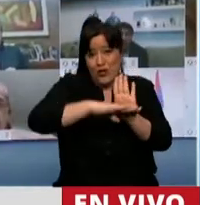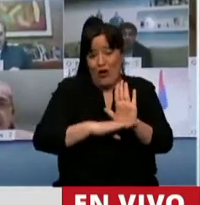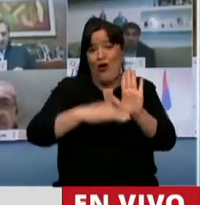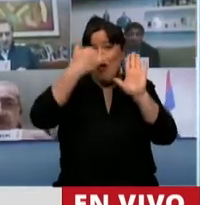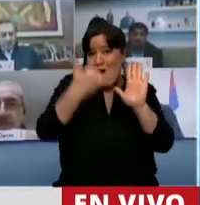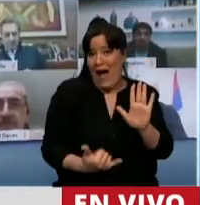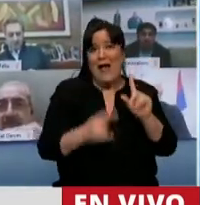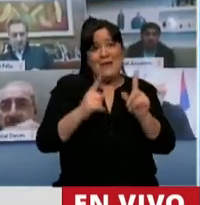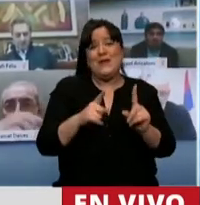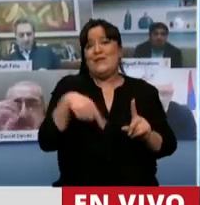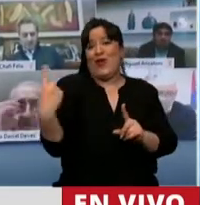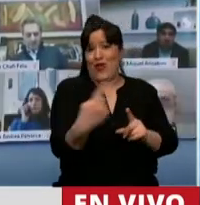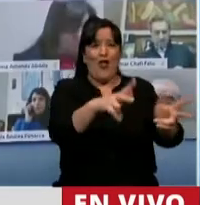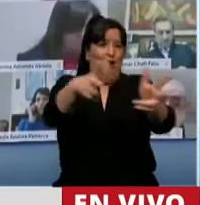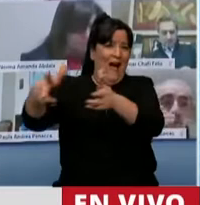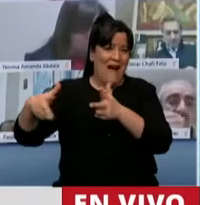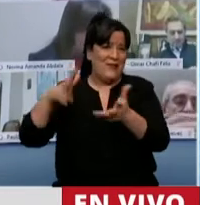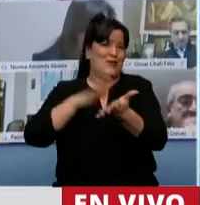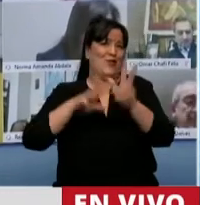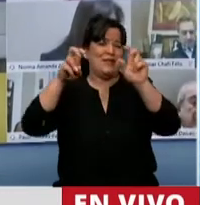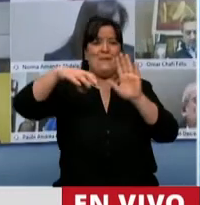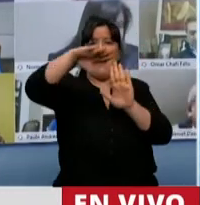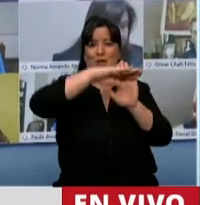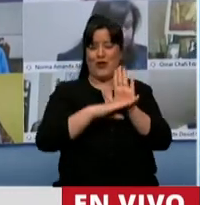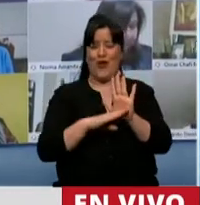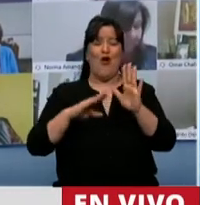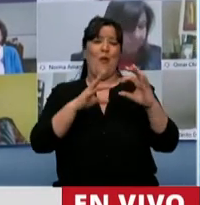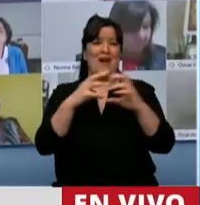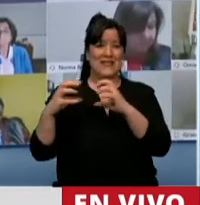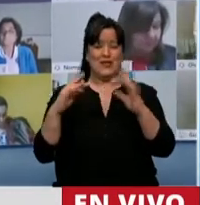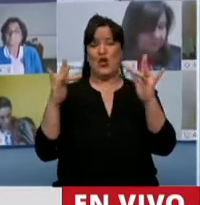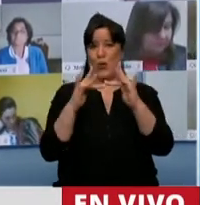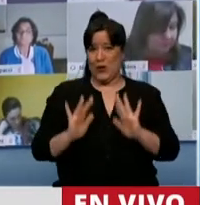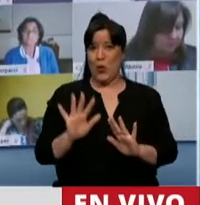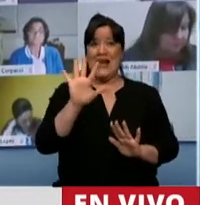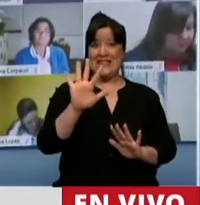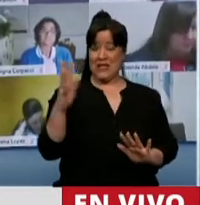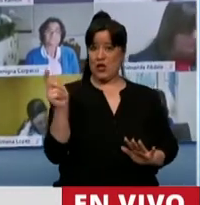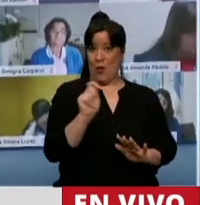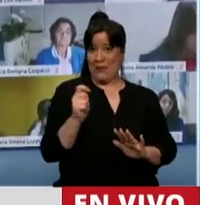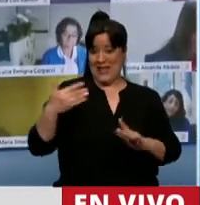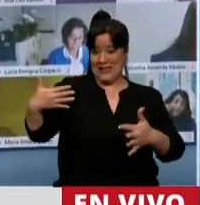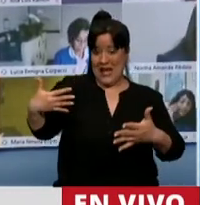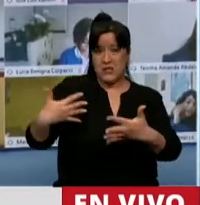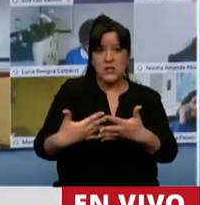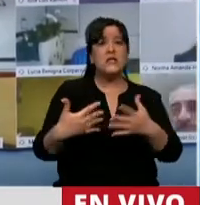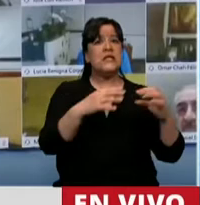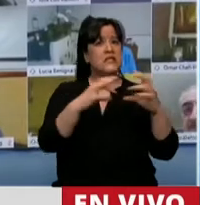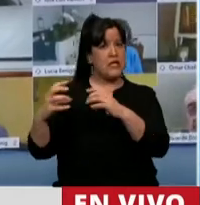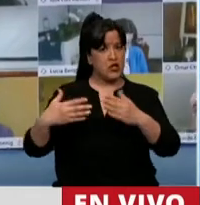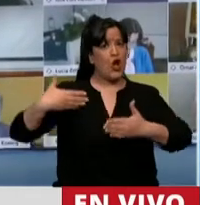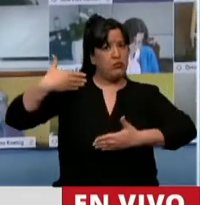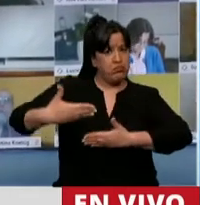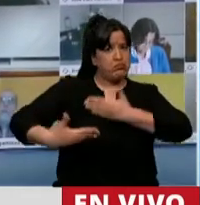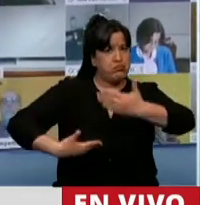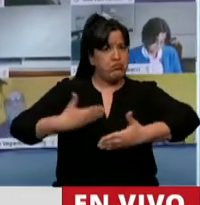del que todos estábamos hablando. Hace cinco meses que este Congreso lleva adelante sesiones y